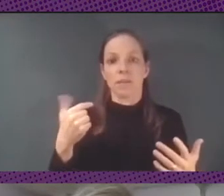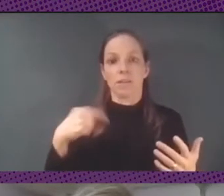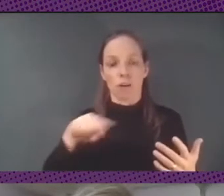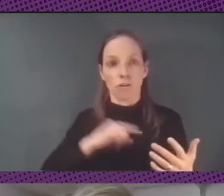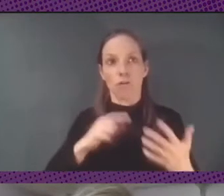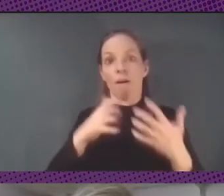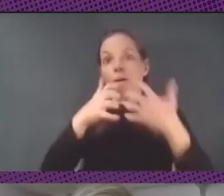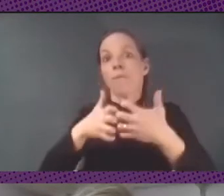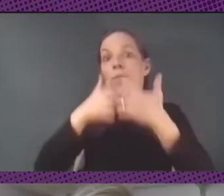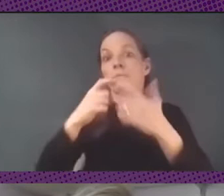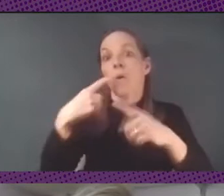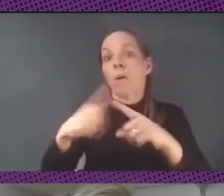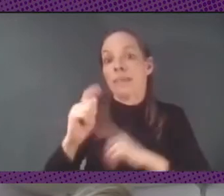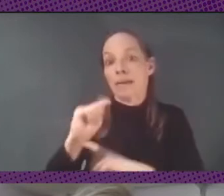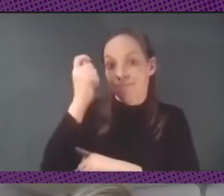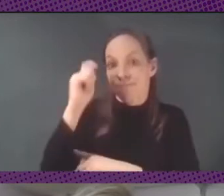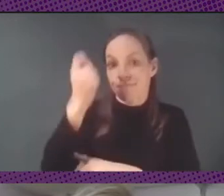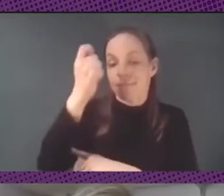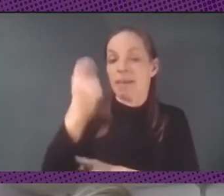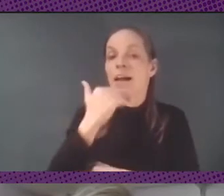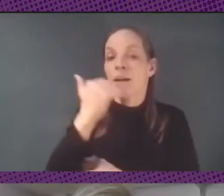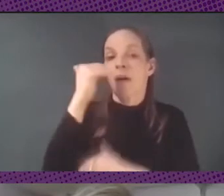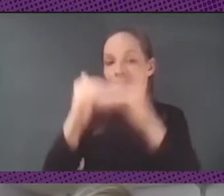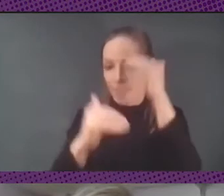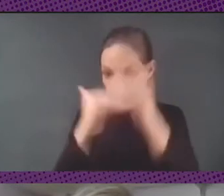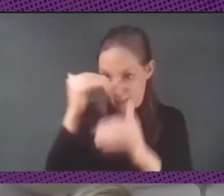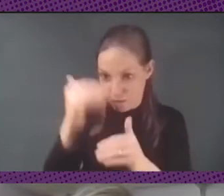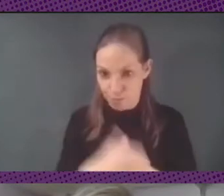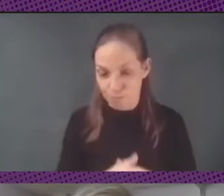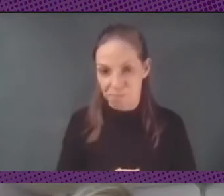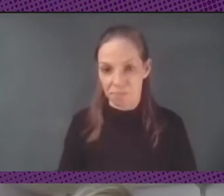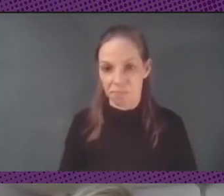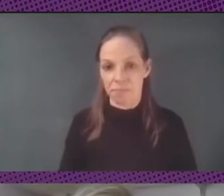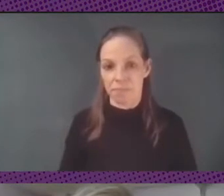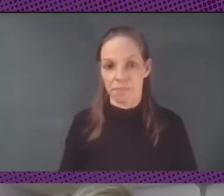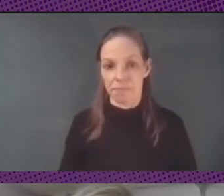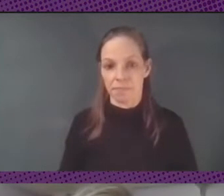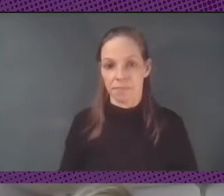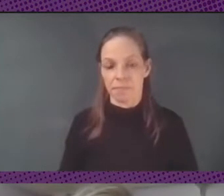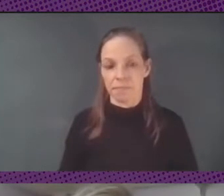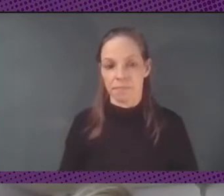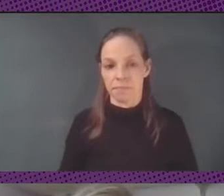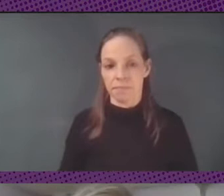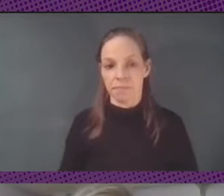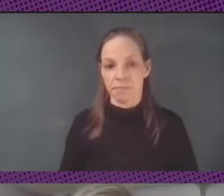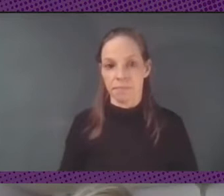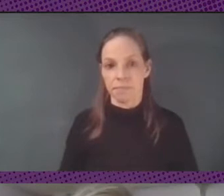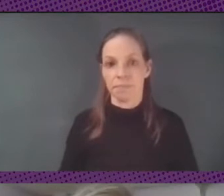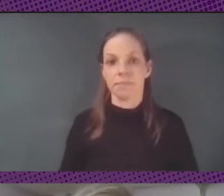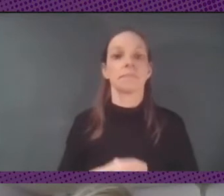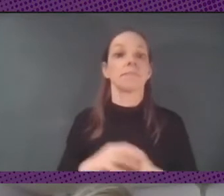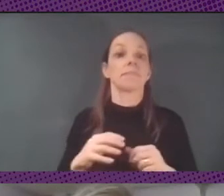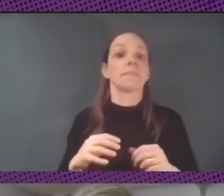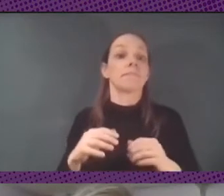y logrando avanzar en ese plano sí sí me parece con respecto a la administración pública